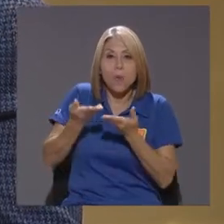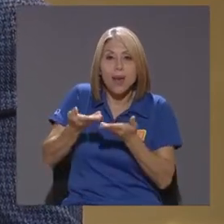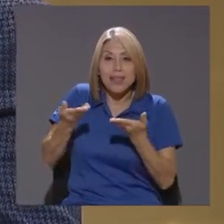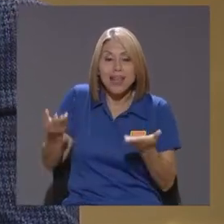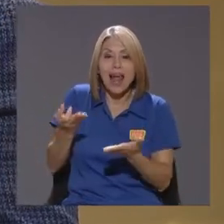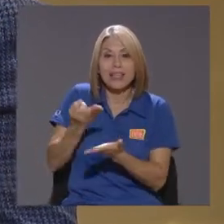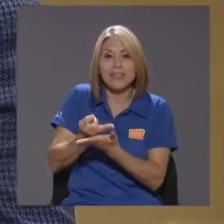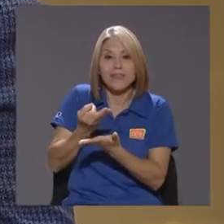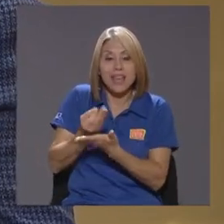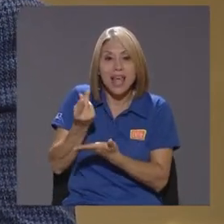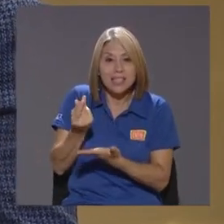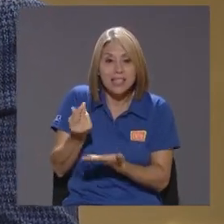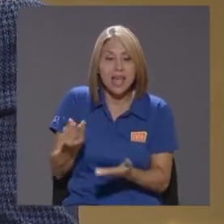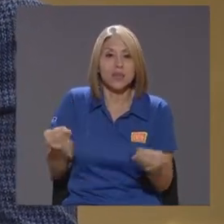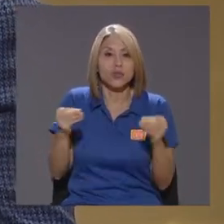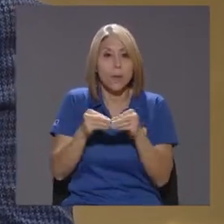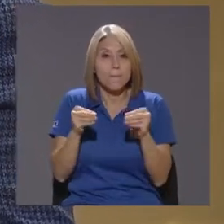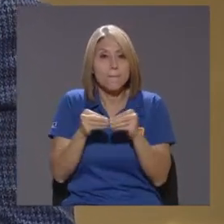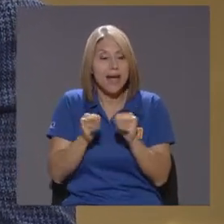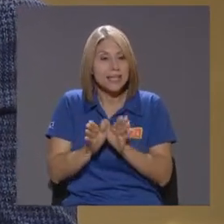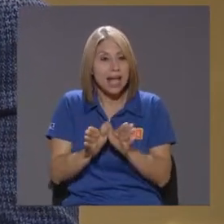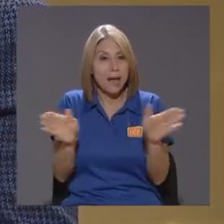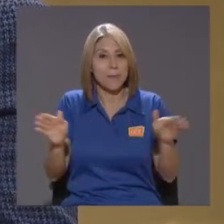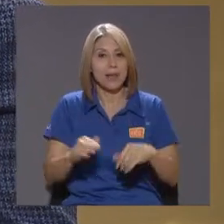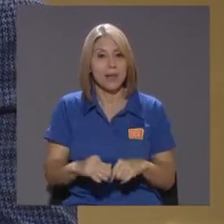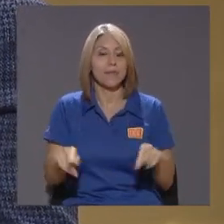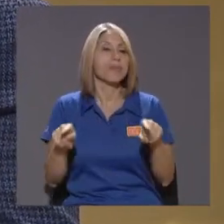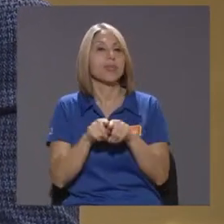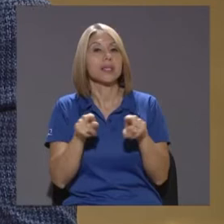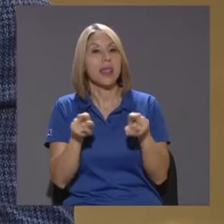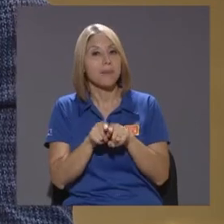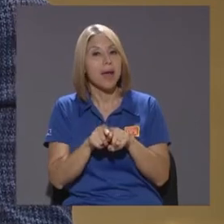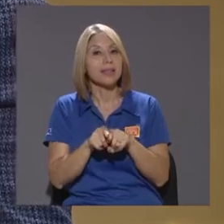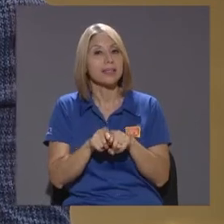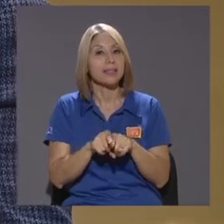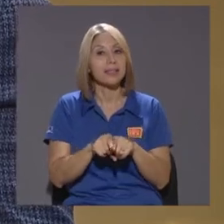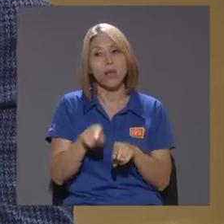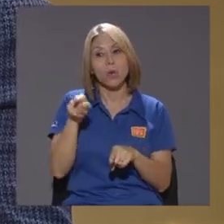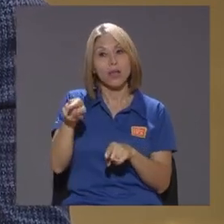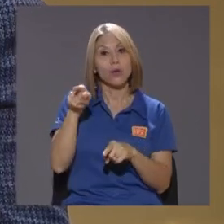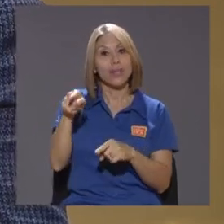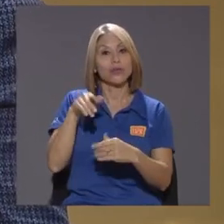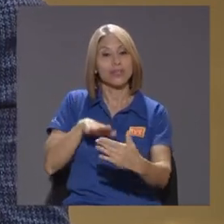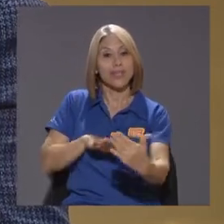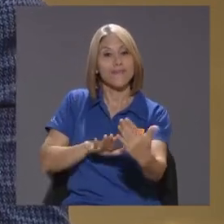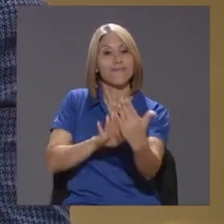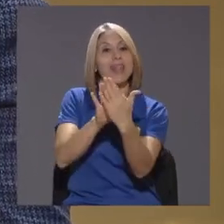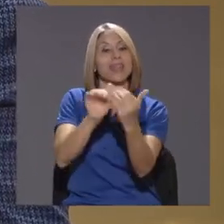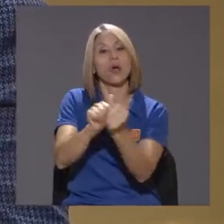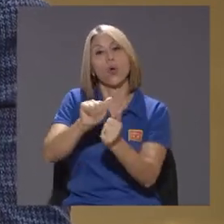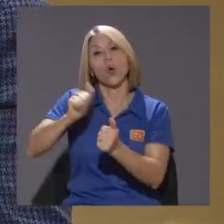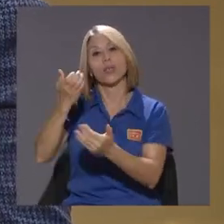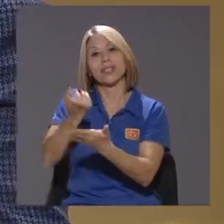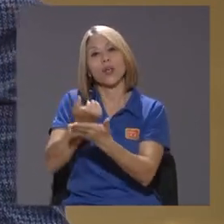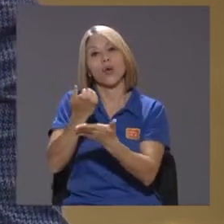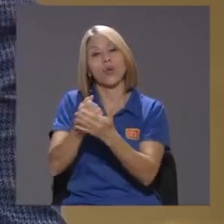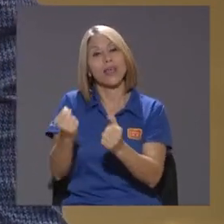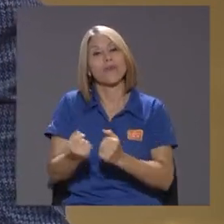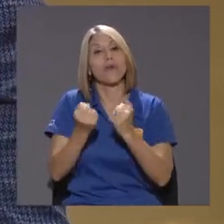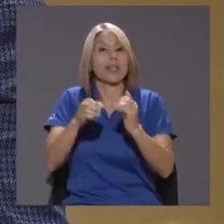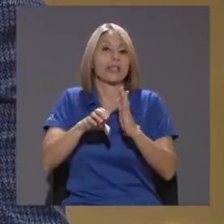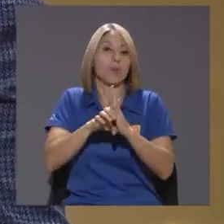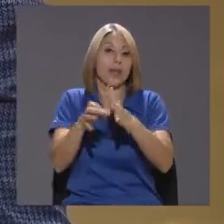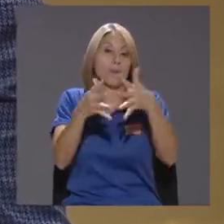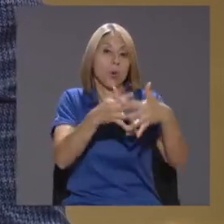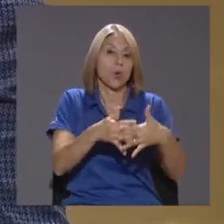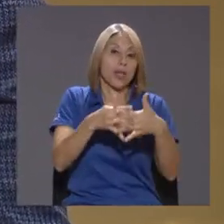financieros Mucho más amplia Sino que además A la hora de ir a enfrentarse Con otras economías fuertes Como la norteamericana O la China